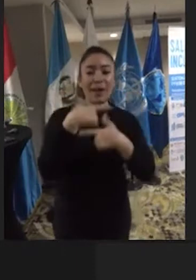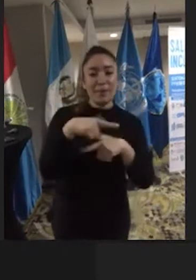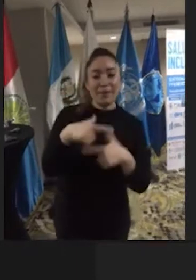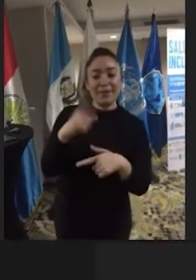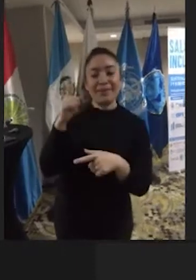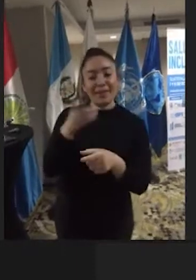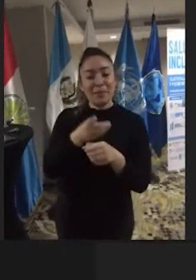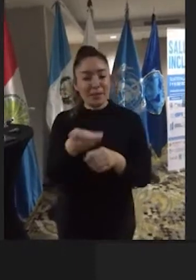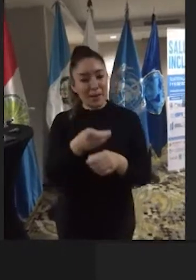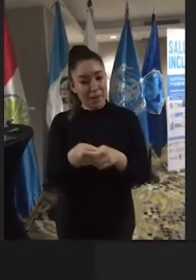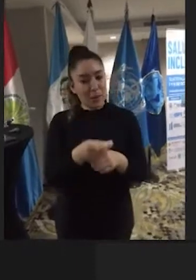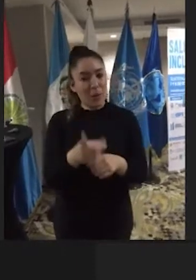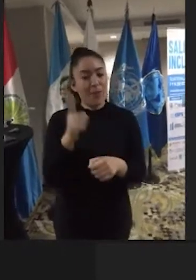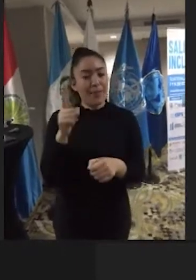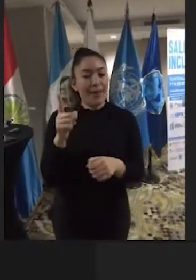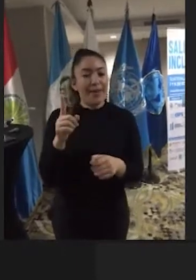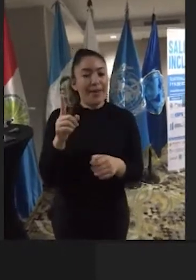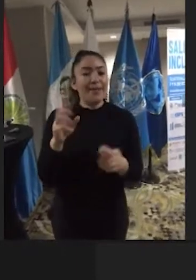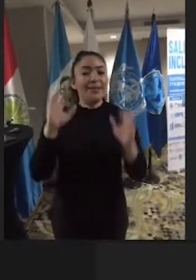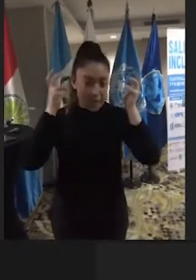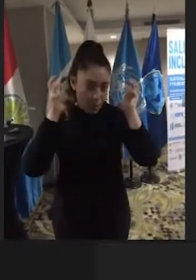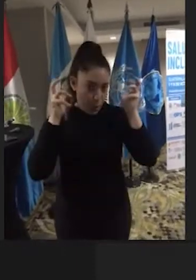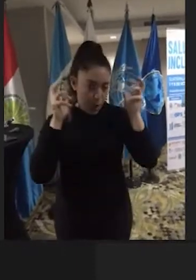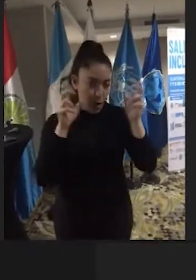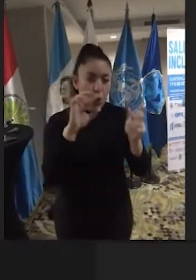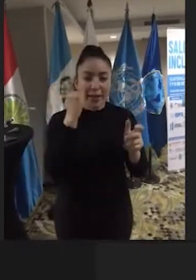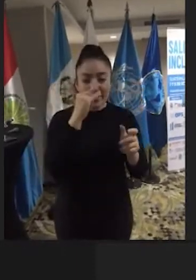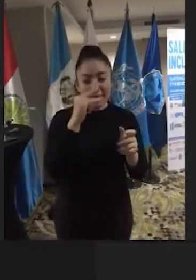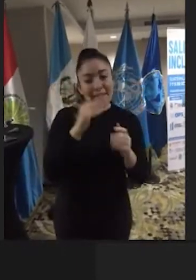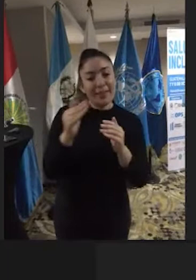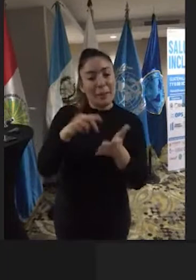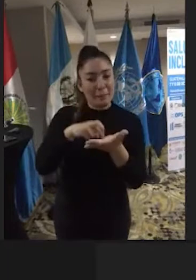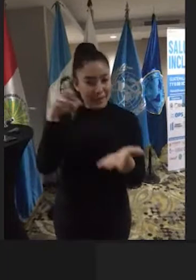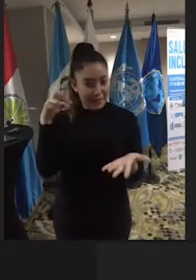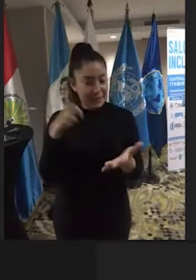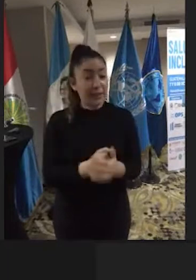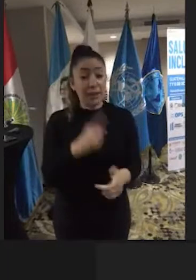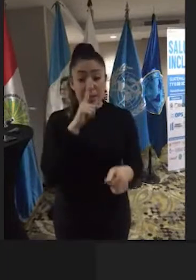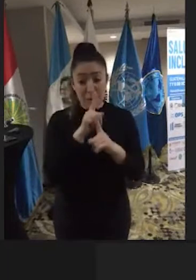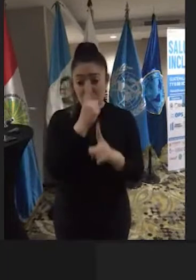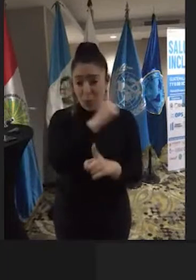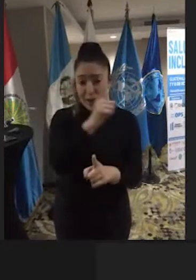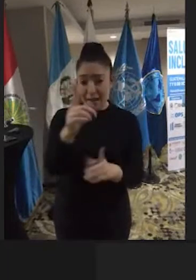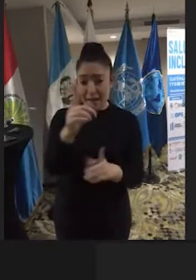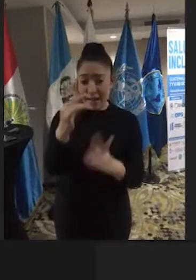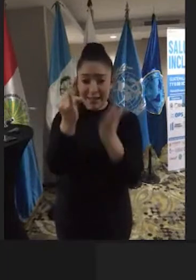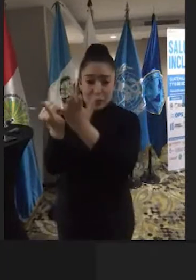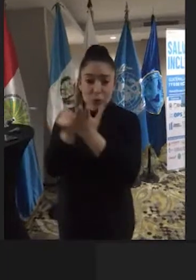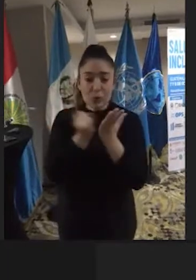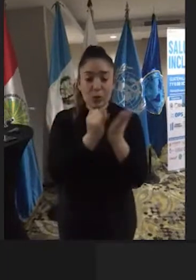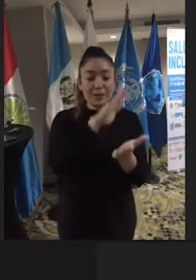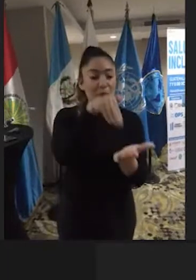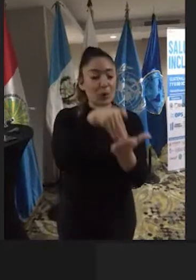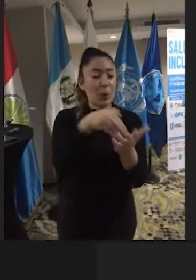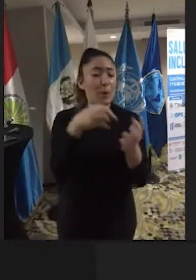Departamento de Chiquimula, al oriente del país, y por las instituciones del sector público, pues